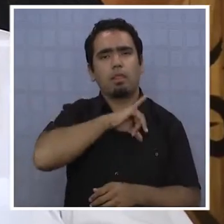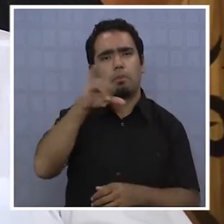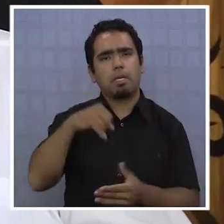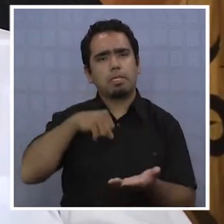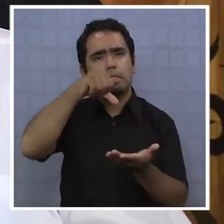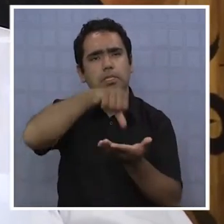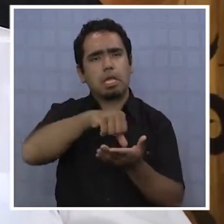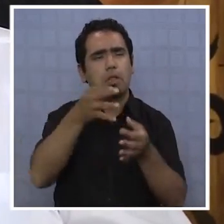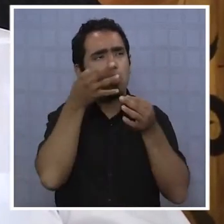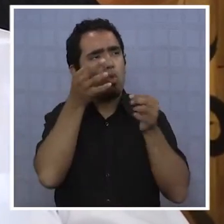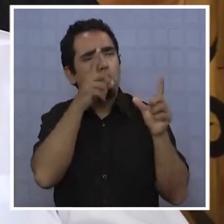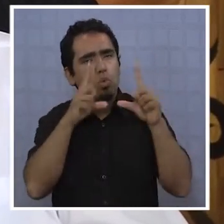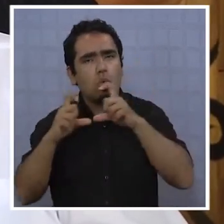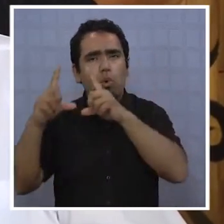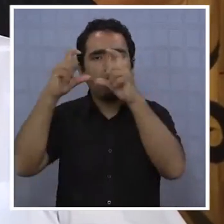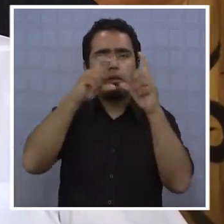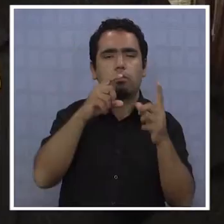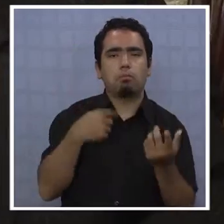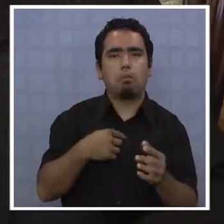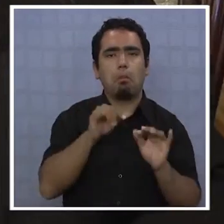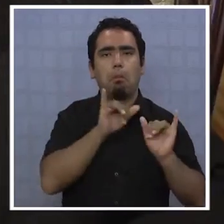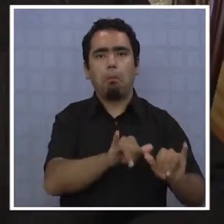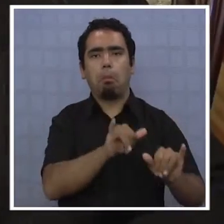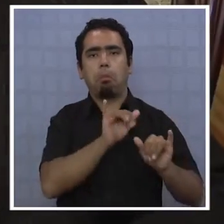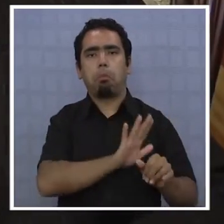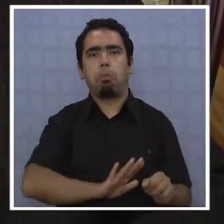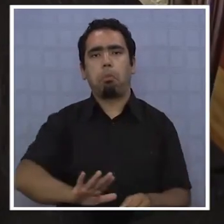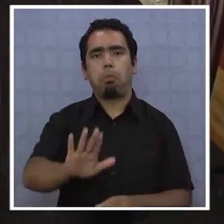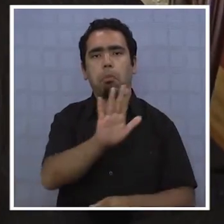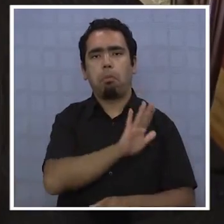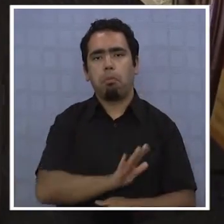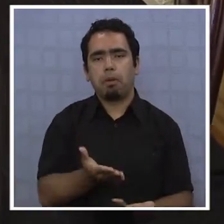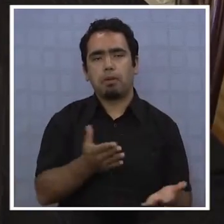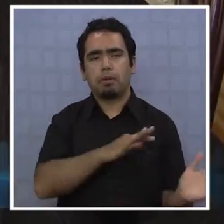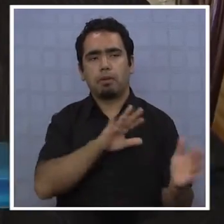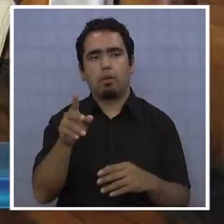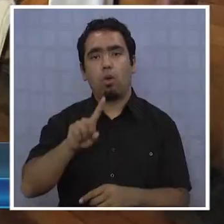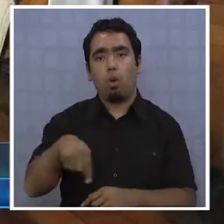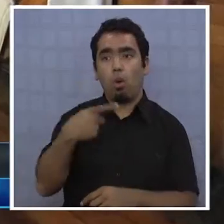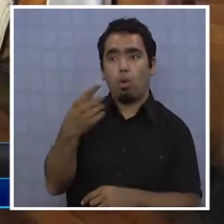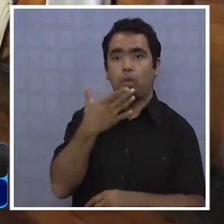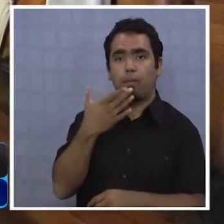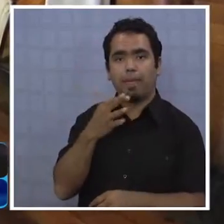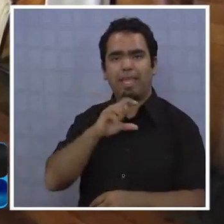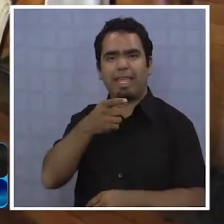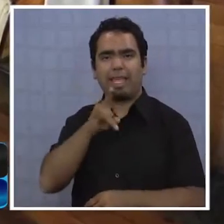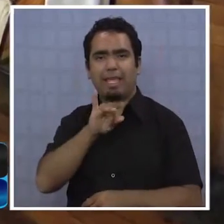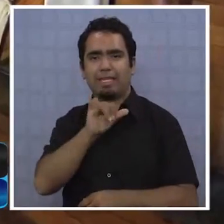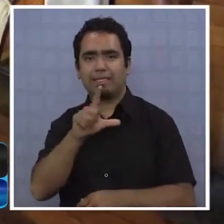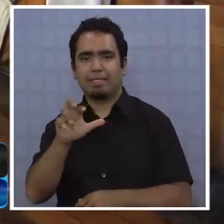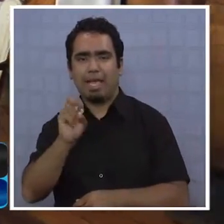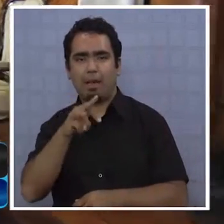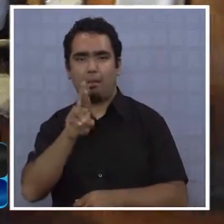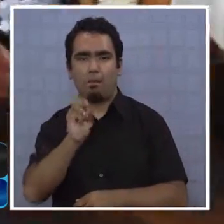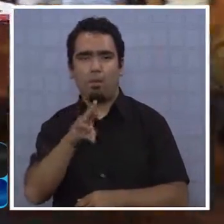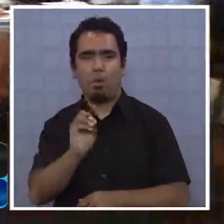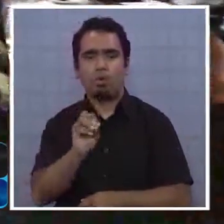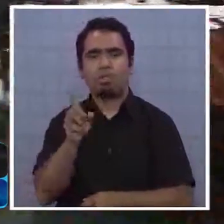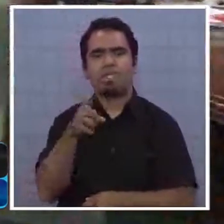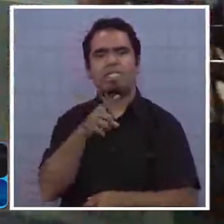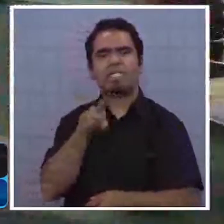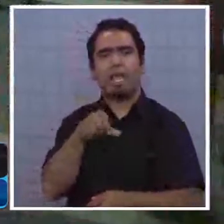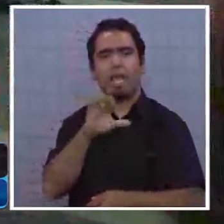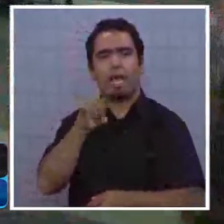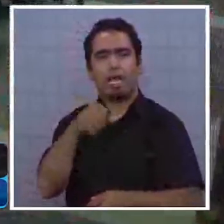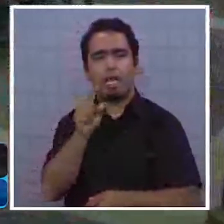hacer un centro turístico. Sin embargo, ahí queda todavía. Otro candidato que va a la reelección es Guillermo Cejas, quien dijo